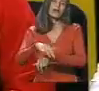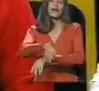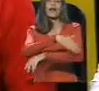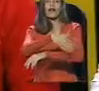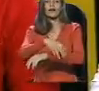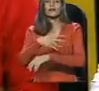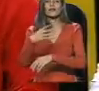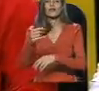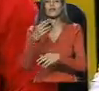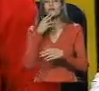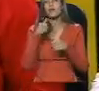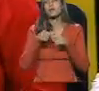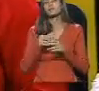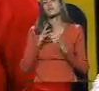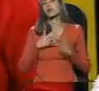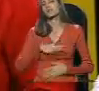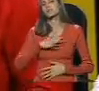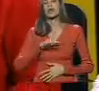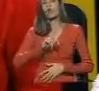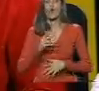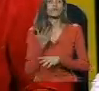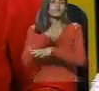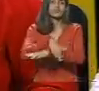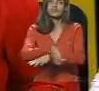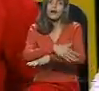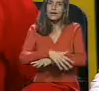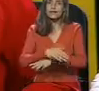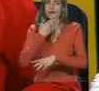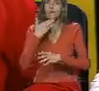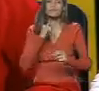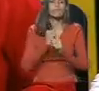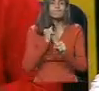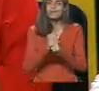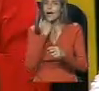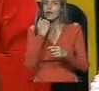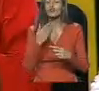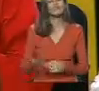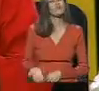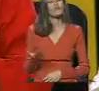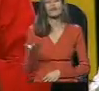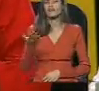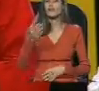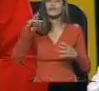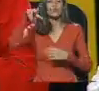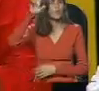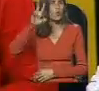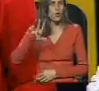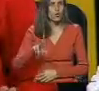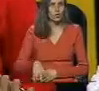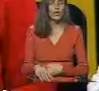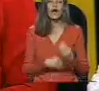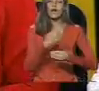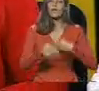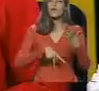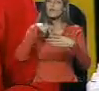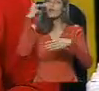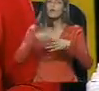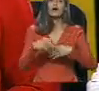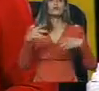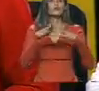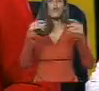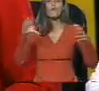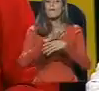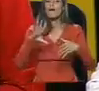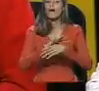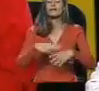no engatillarnos, estar en la calle. Por eso es muy importante. Y todos los días que hagamos este programa, todos los